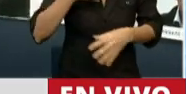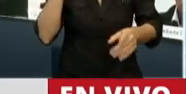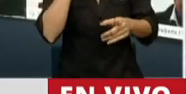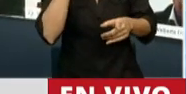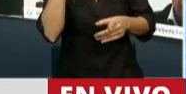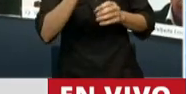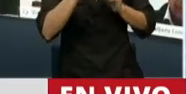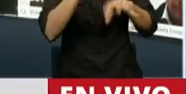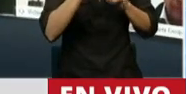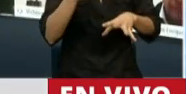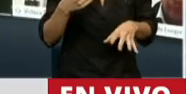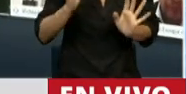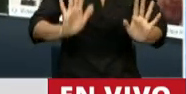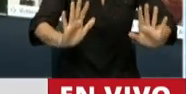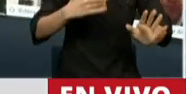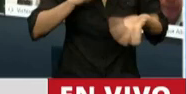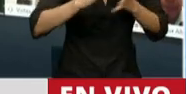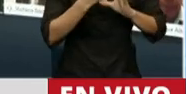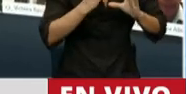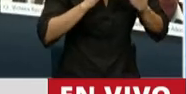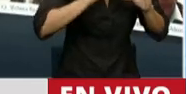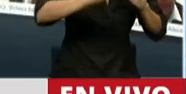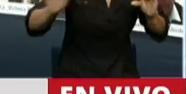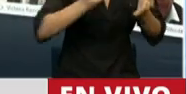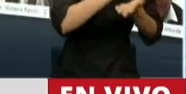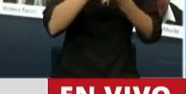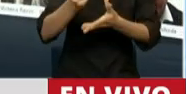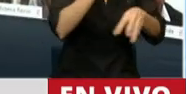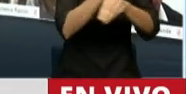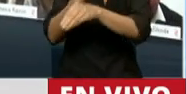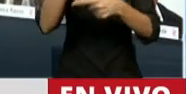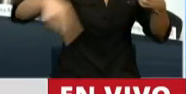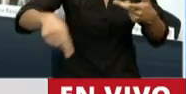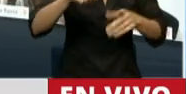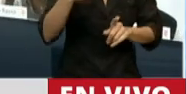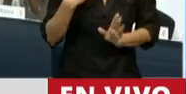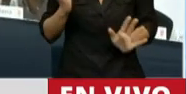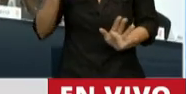A lo mejor es una excelente oportunidad para revisar esos marcos conceptuales.